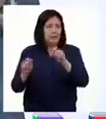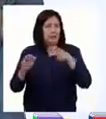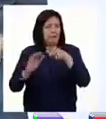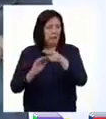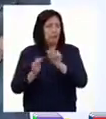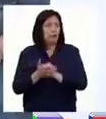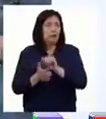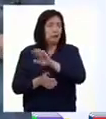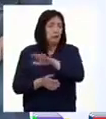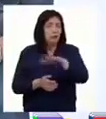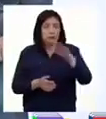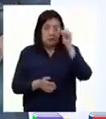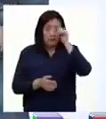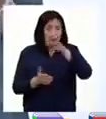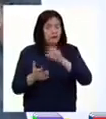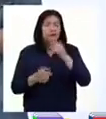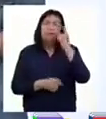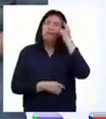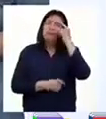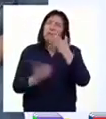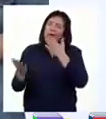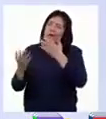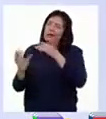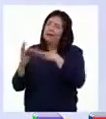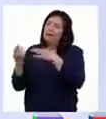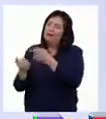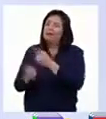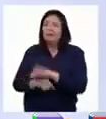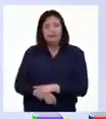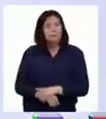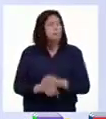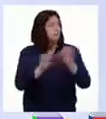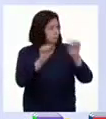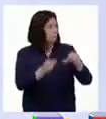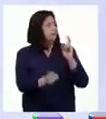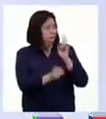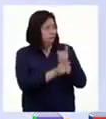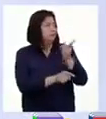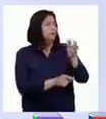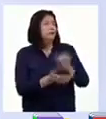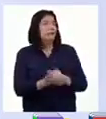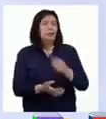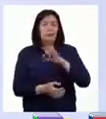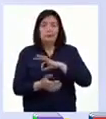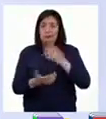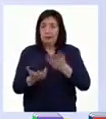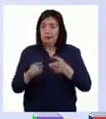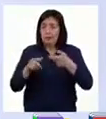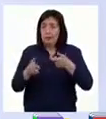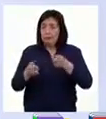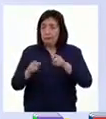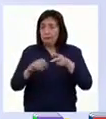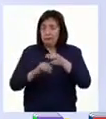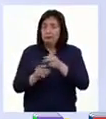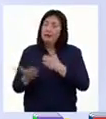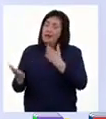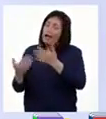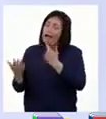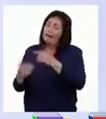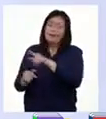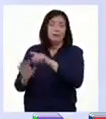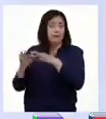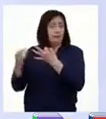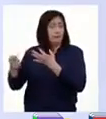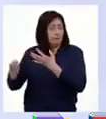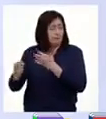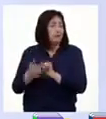a una pausa y así los chicos y chicas en casa pueden hablarlo con sus familiares? Por supuesto. Aprovechen la pausa comercial para conversar con